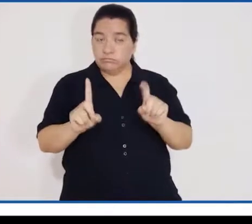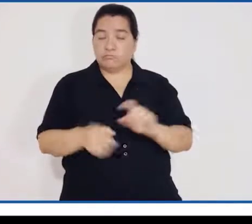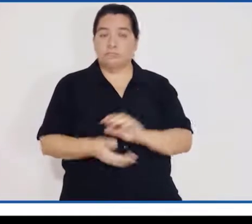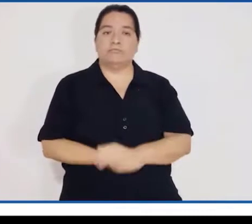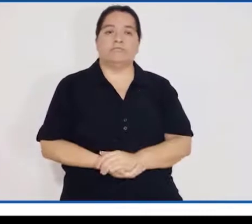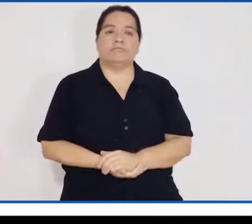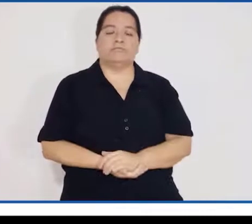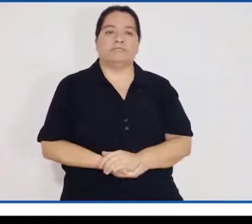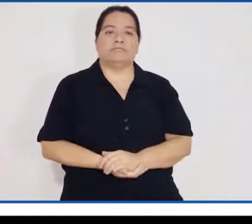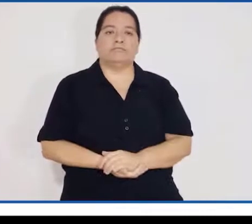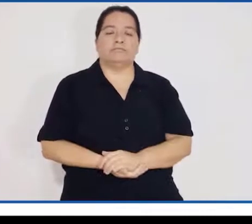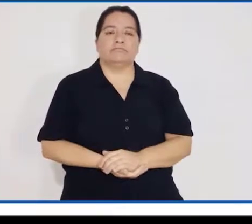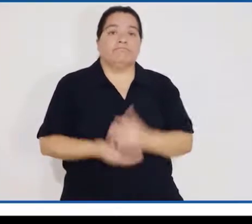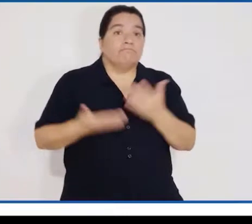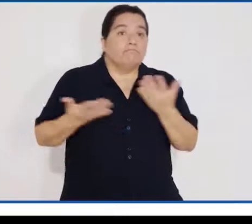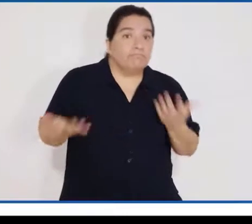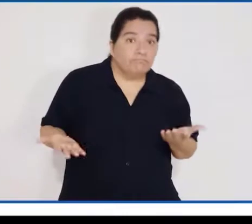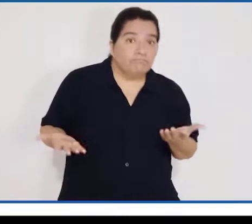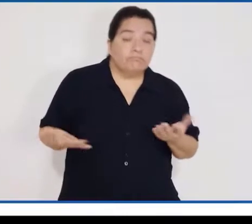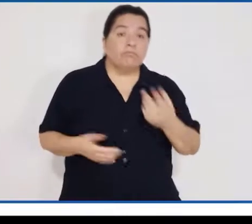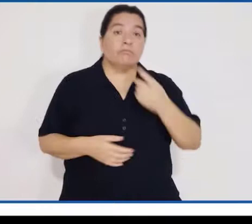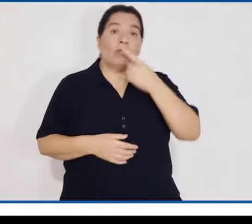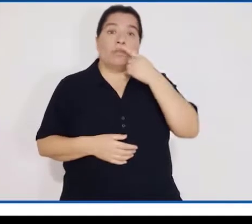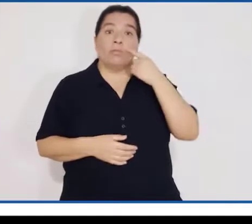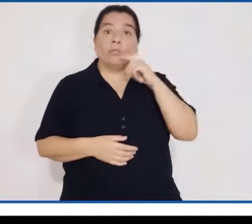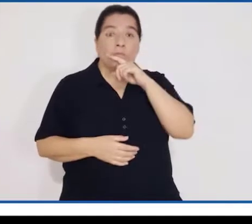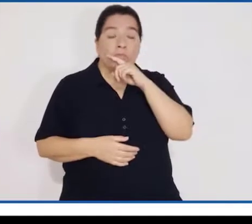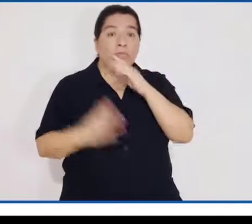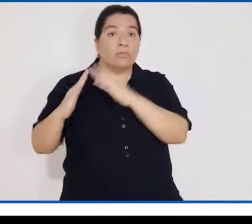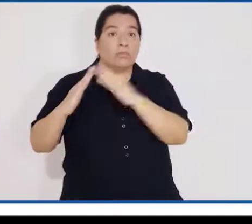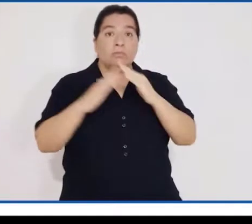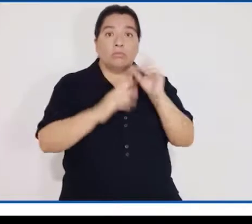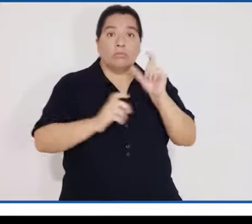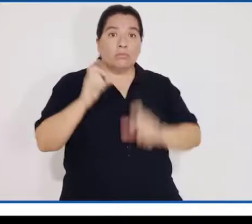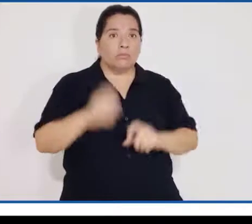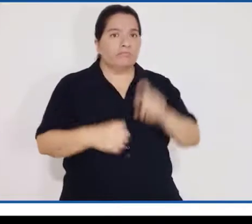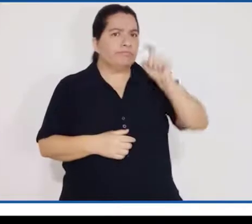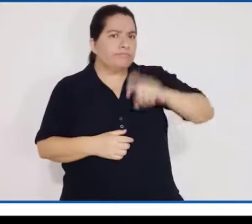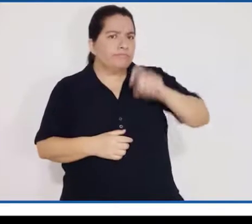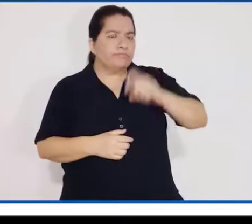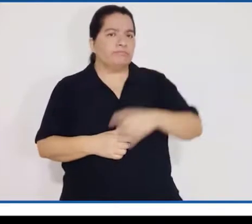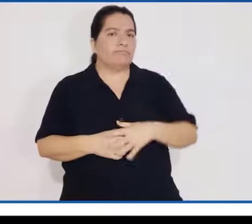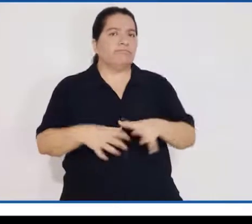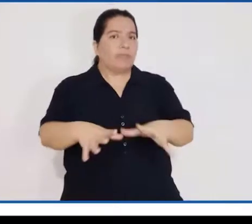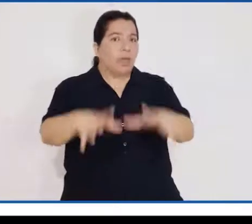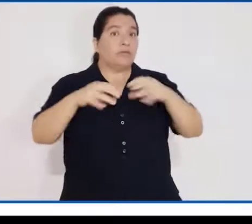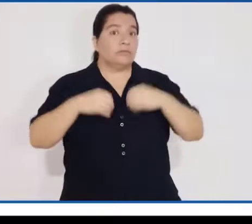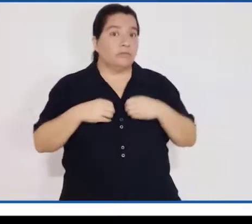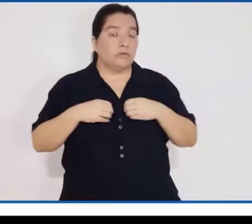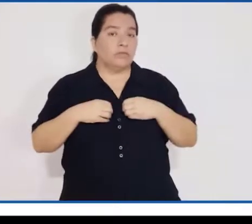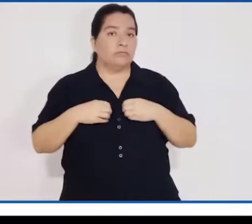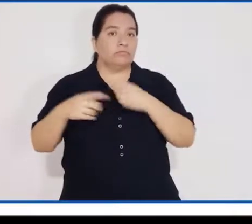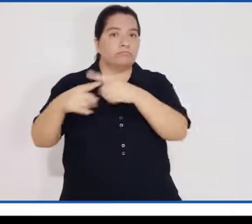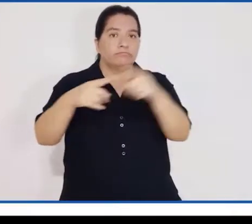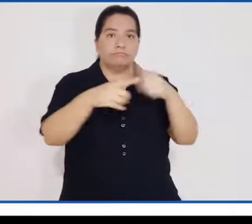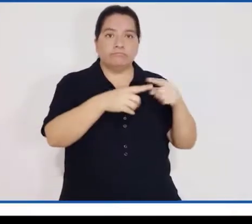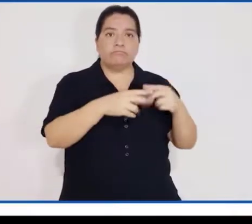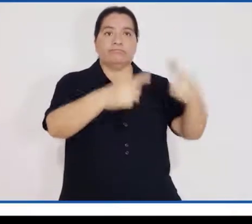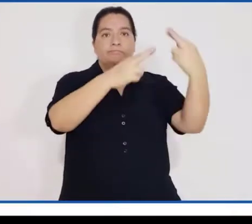Ser ciudadana o ciudadano exige, centralmente, asumir ciertas